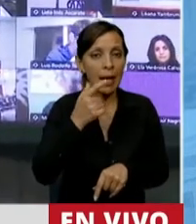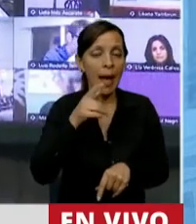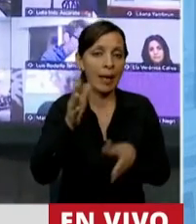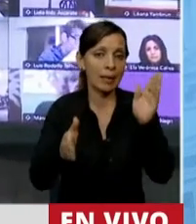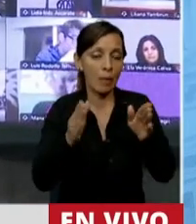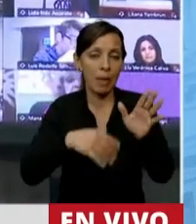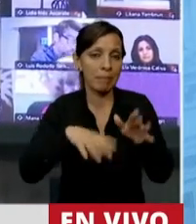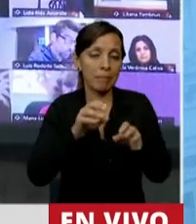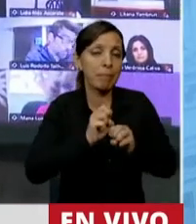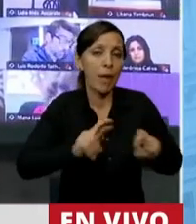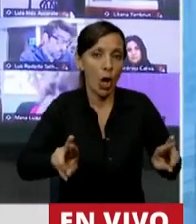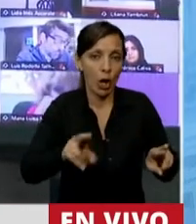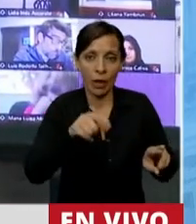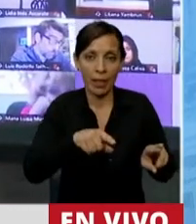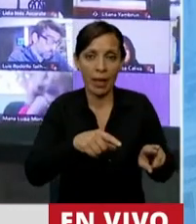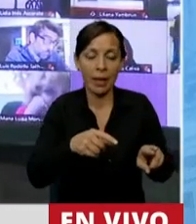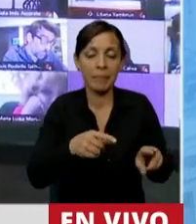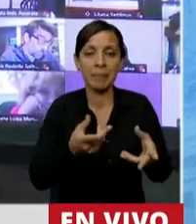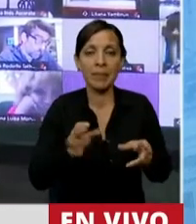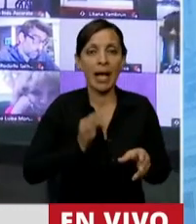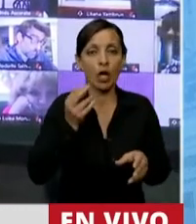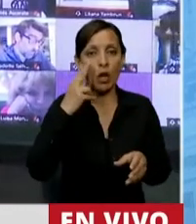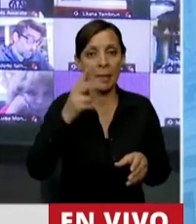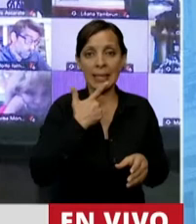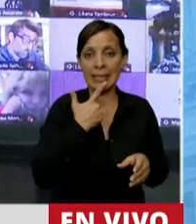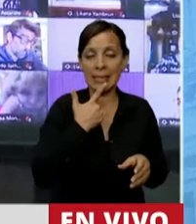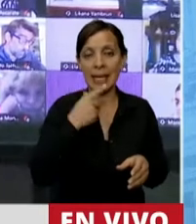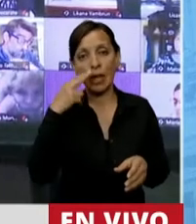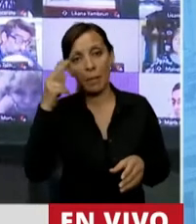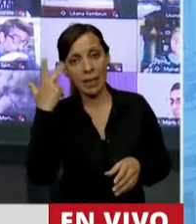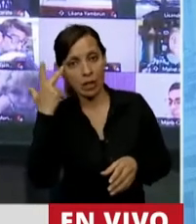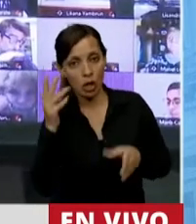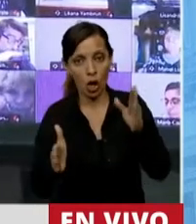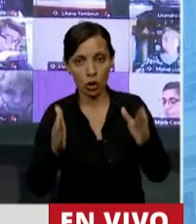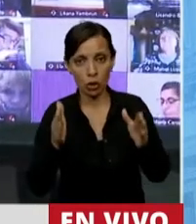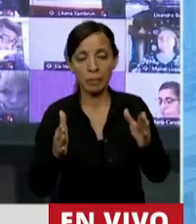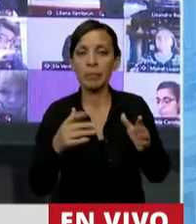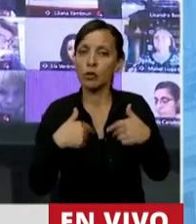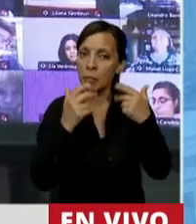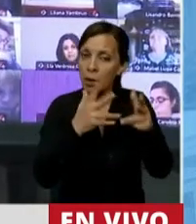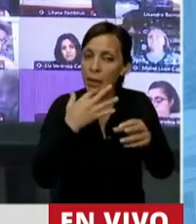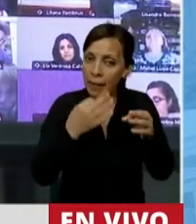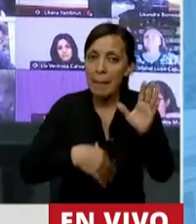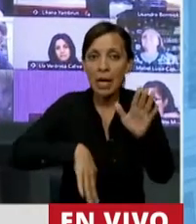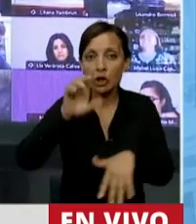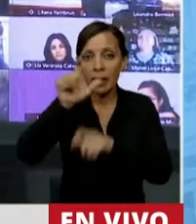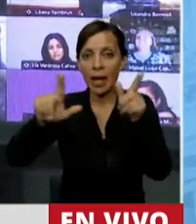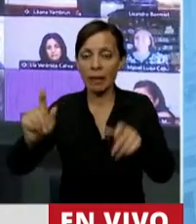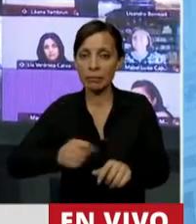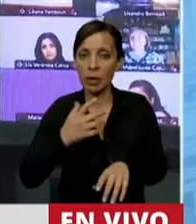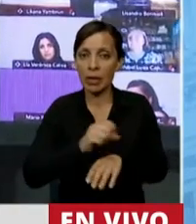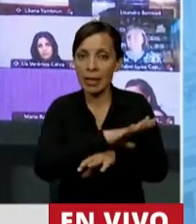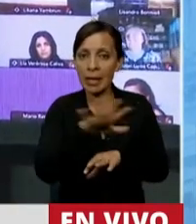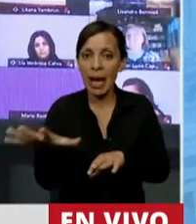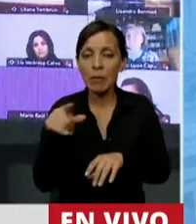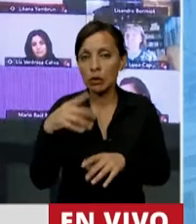grave de la historia registrada, fue la del 2017-2018, y le puedo asegurar que la gran mayoría de propietarios de campos de